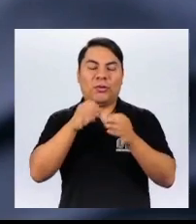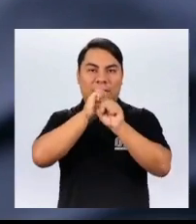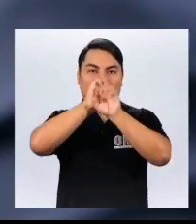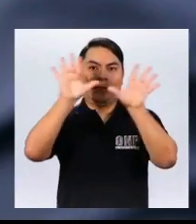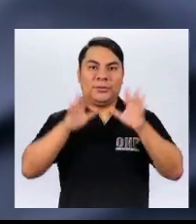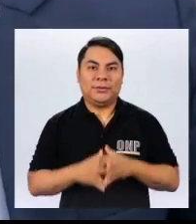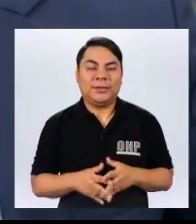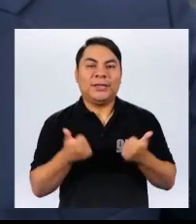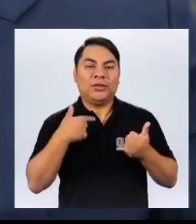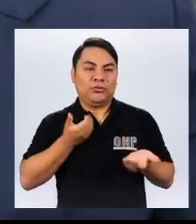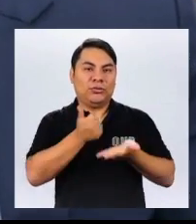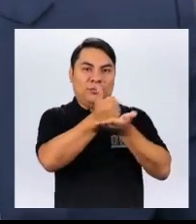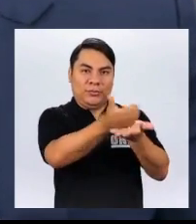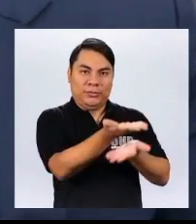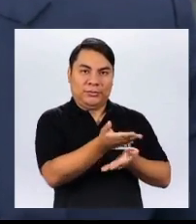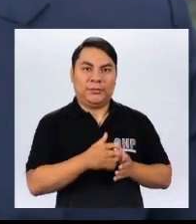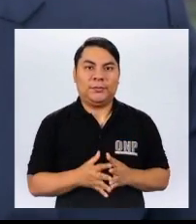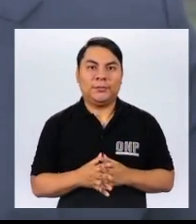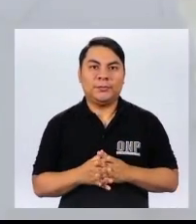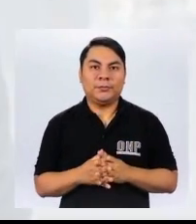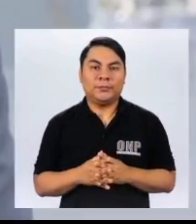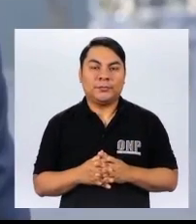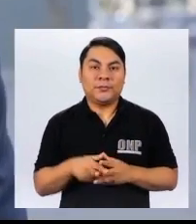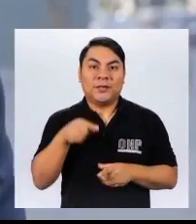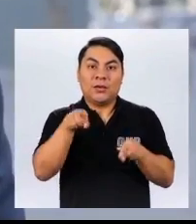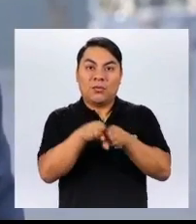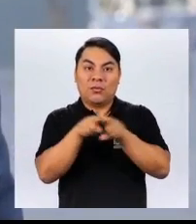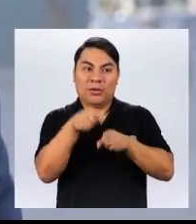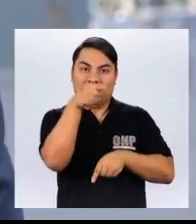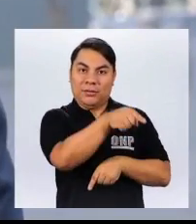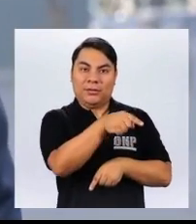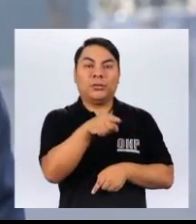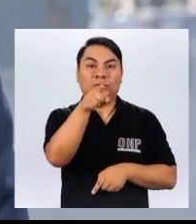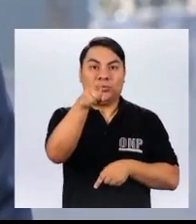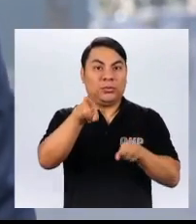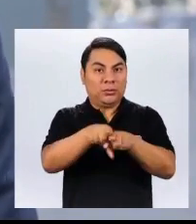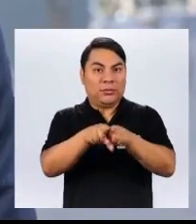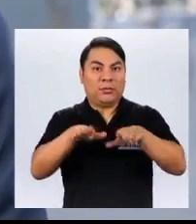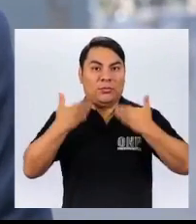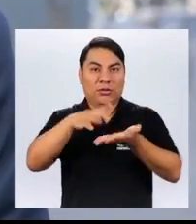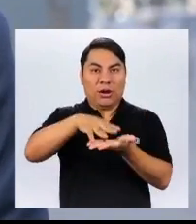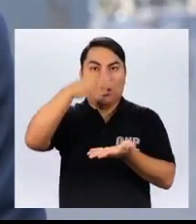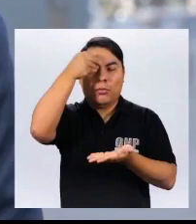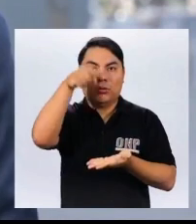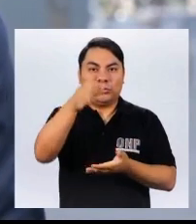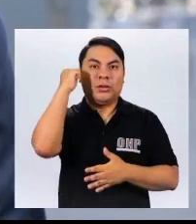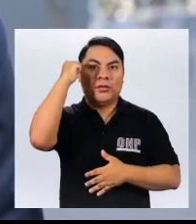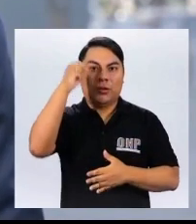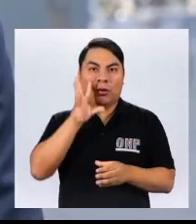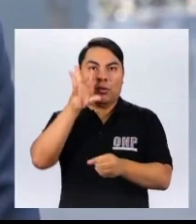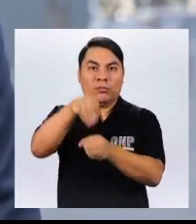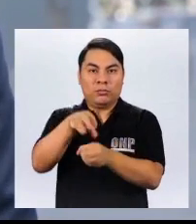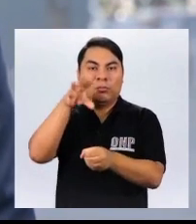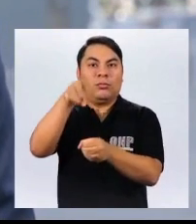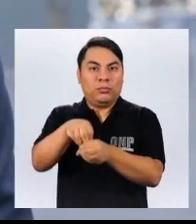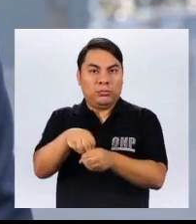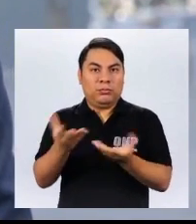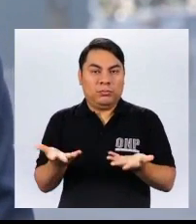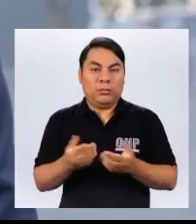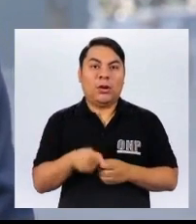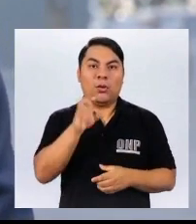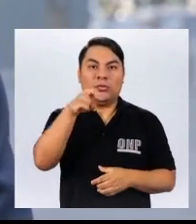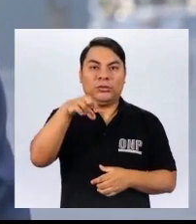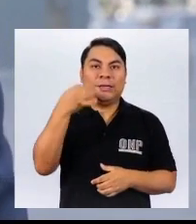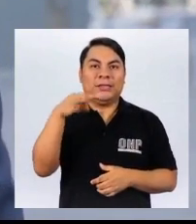tengo todo muy claro Estoy para lo que necesites Así como Vicente tú también puedes conocer más sobre tus derechos como aportante a un sistema de